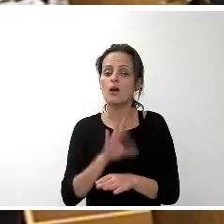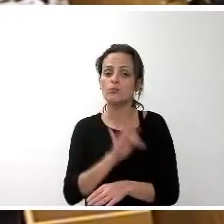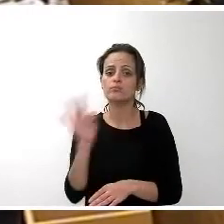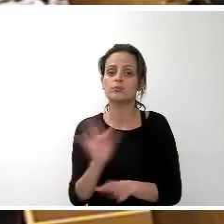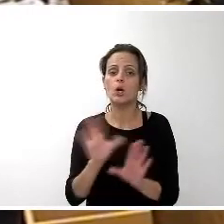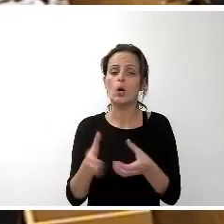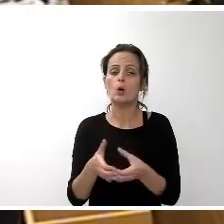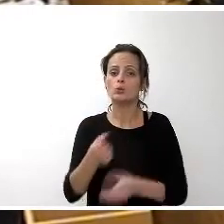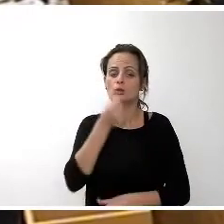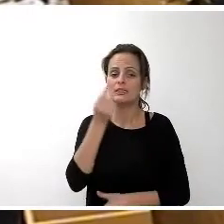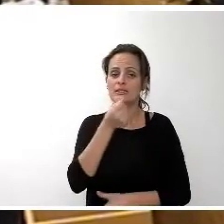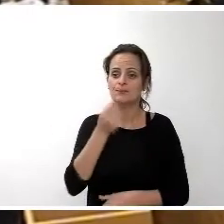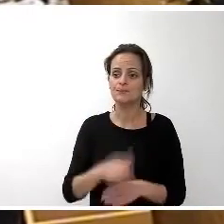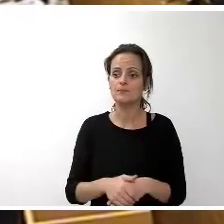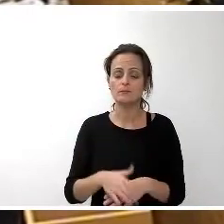Bien por concluir